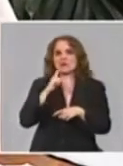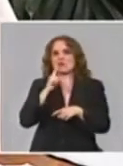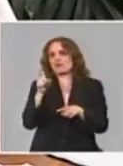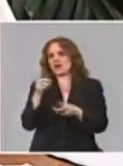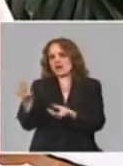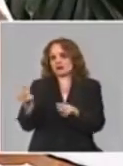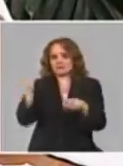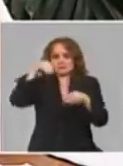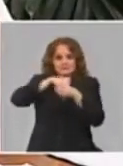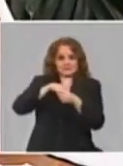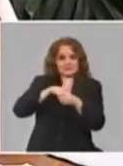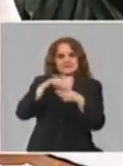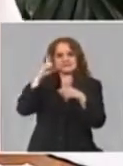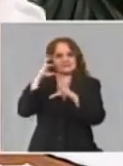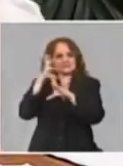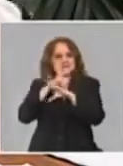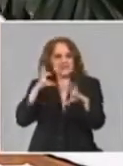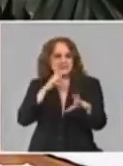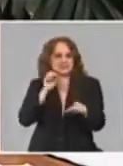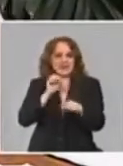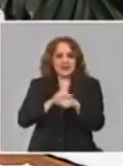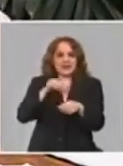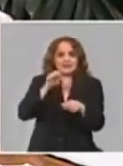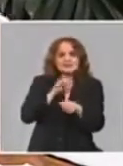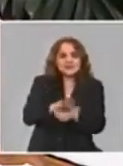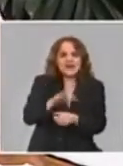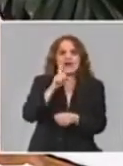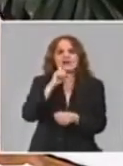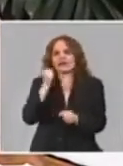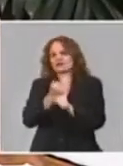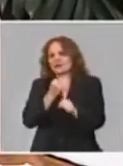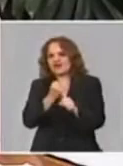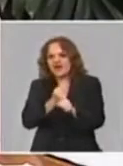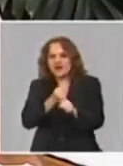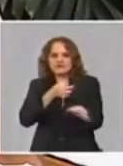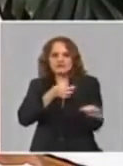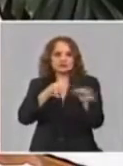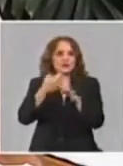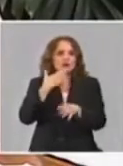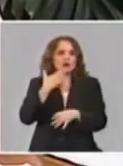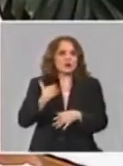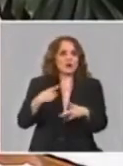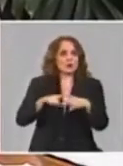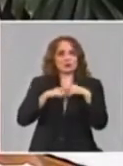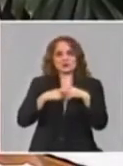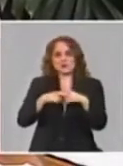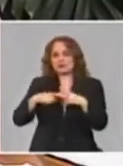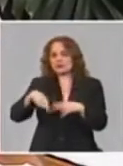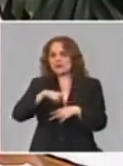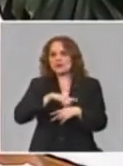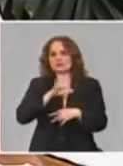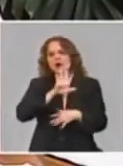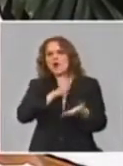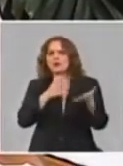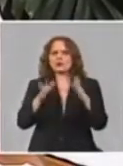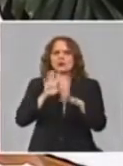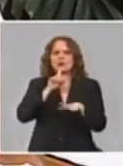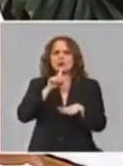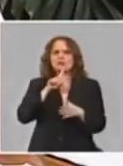que el vicepresidente Morales, el ministro, nos llamaba para... nosotros creo que en aquel momento hicimos 12 propuestas,